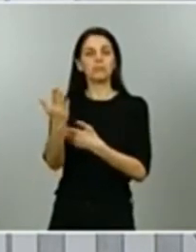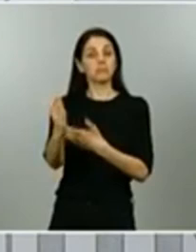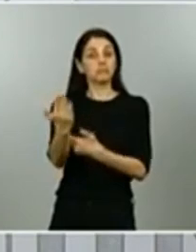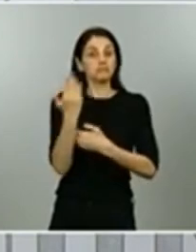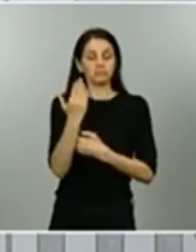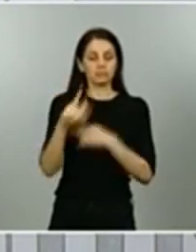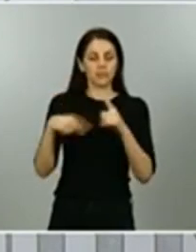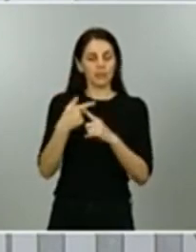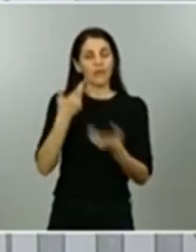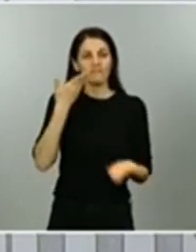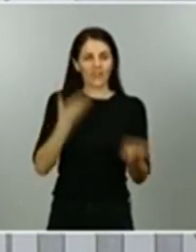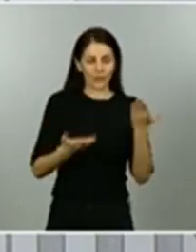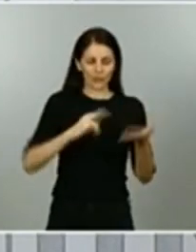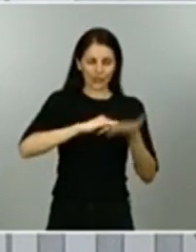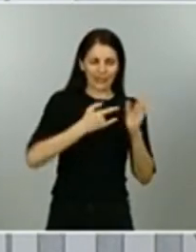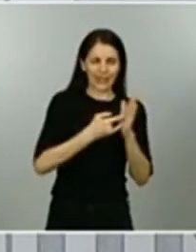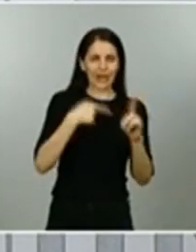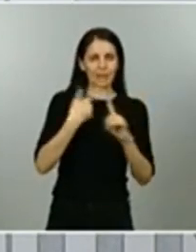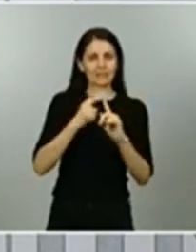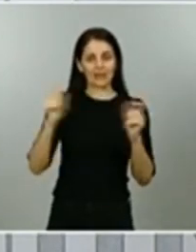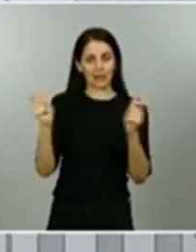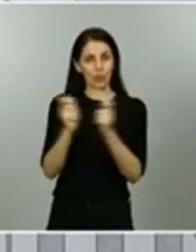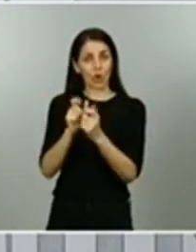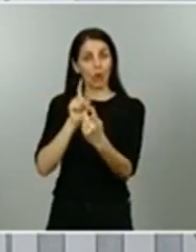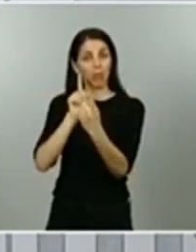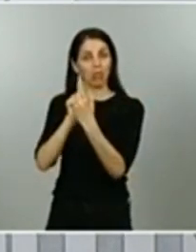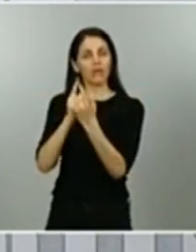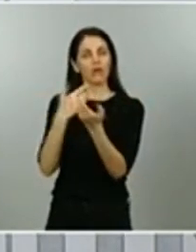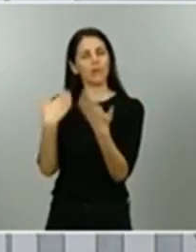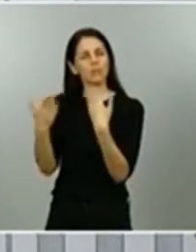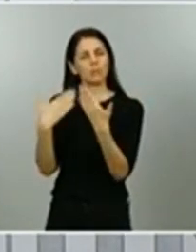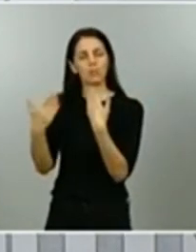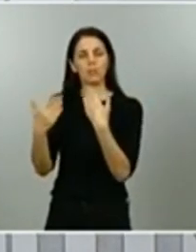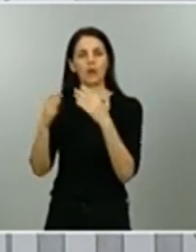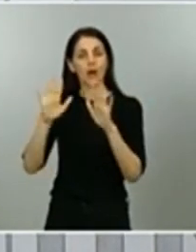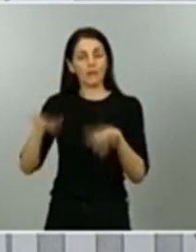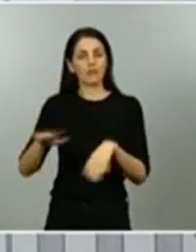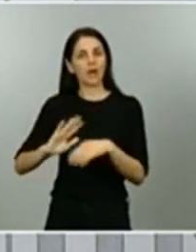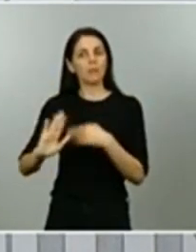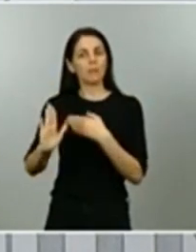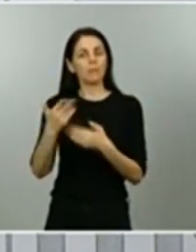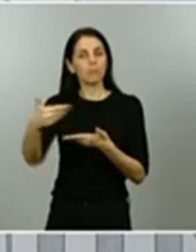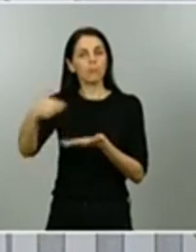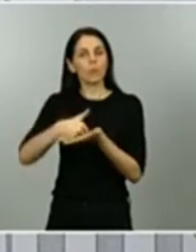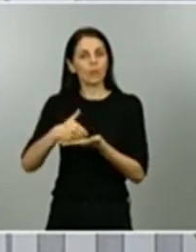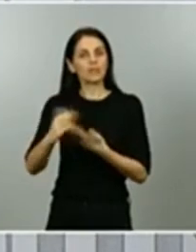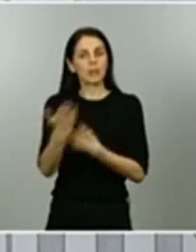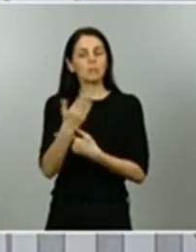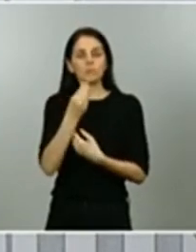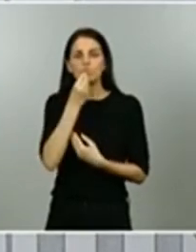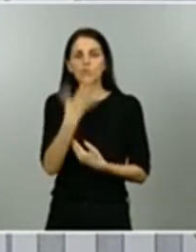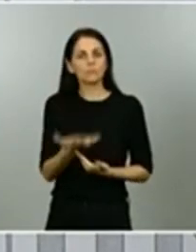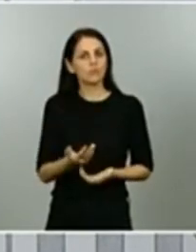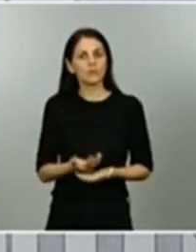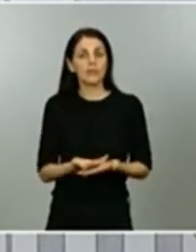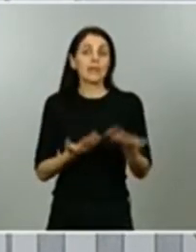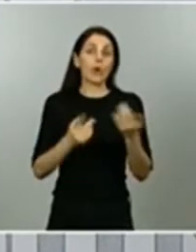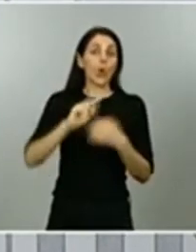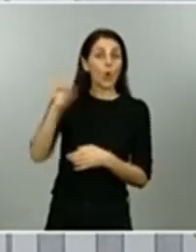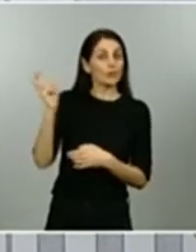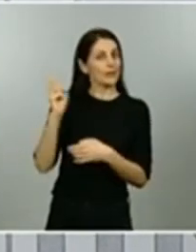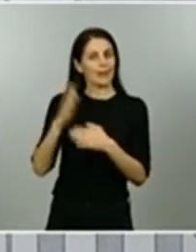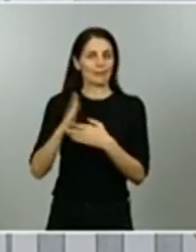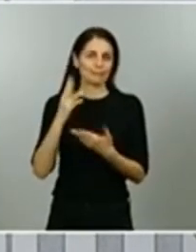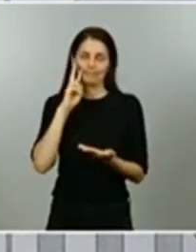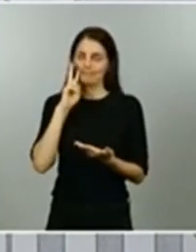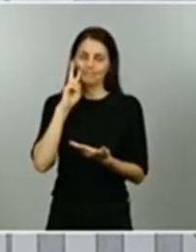en que hemos analizado esto pues nos ha parecido muchas veces con una decisión conjunta que no procedía a progresar de fase yo quiero insistir